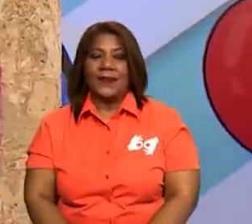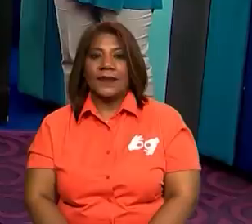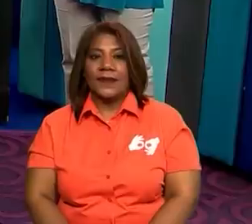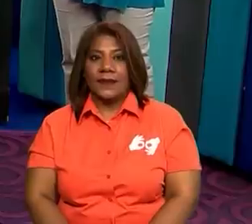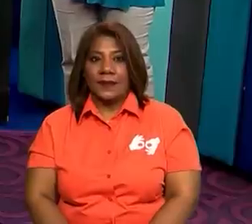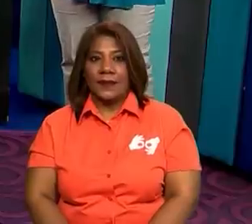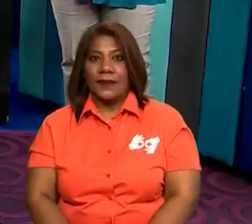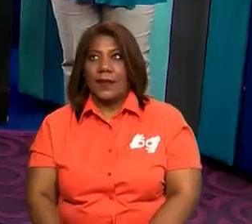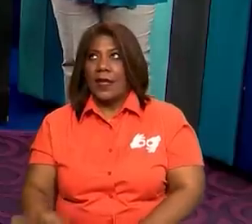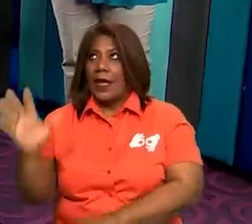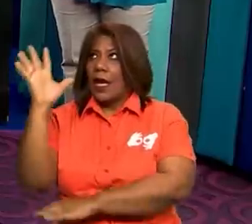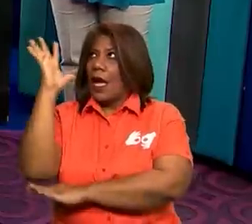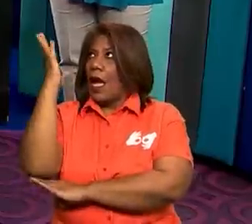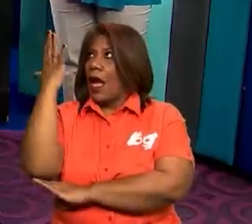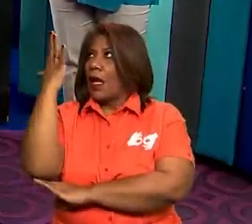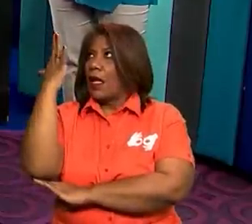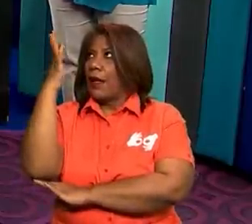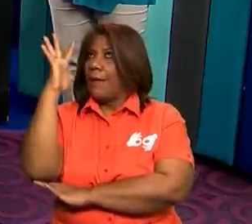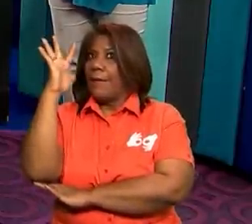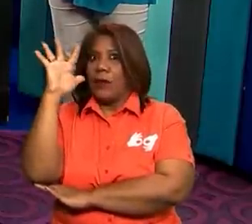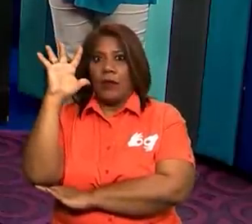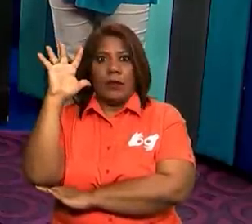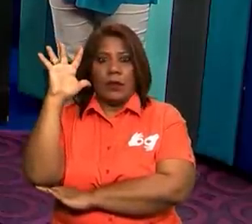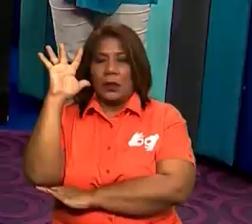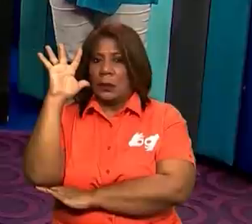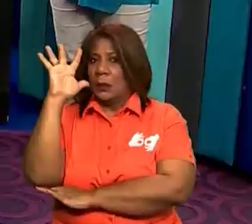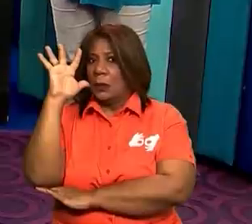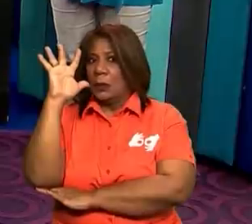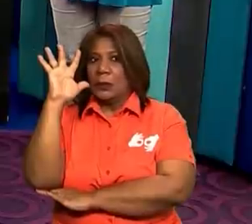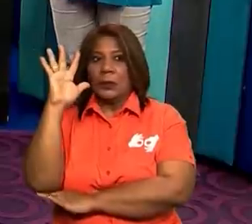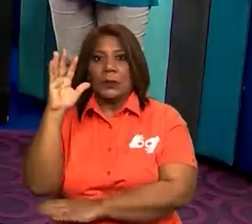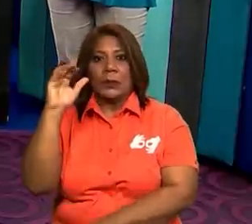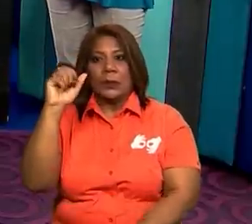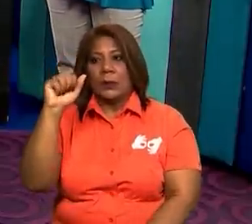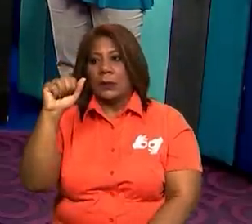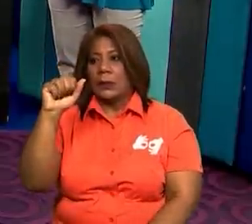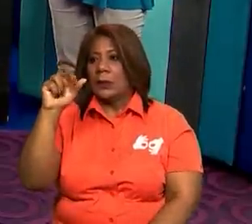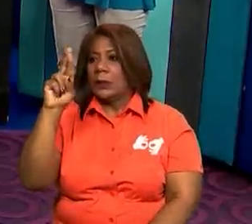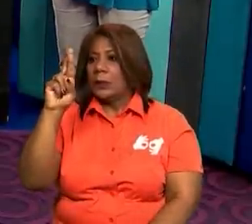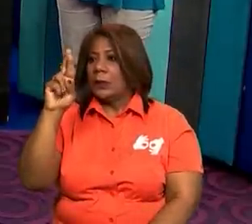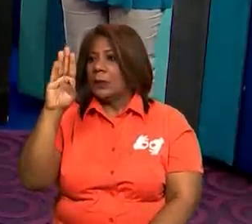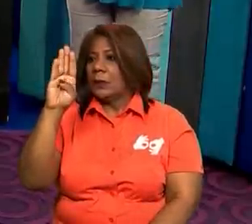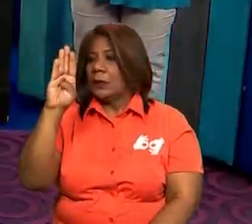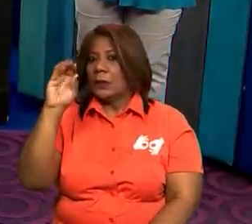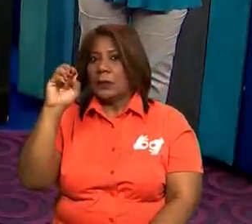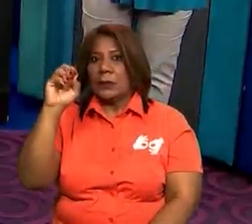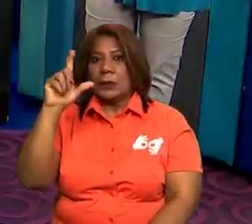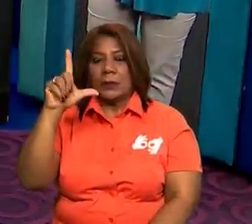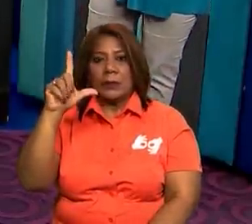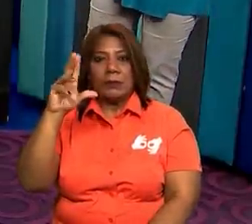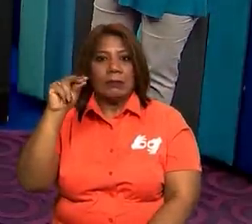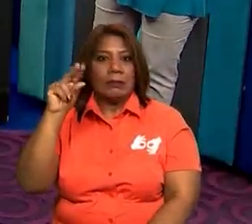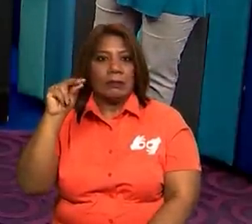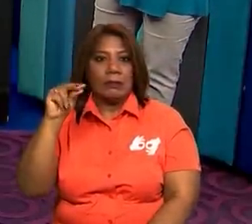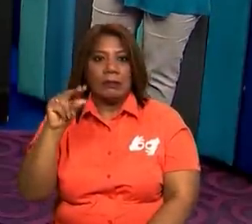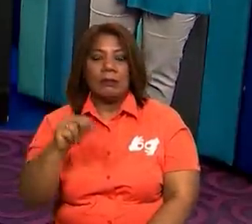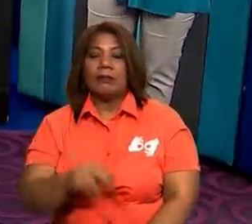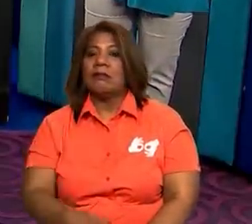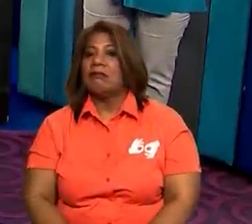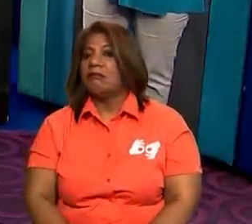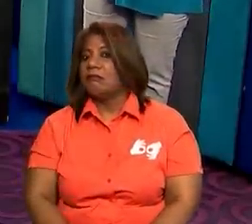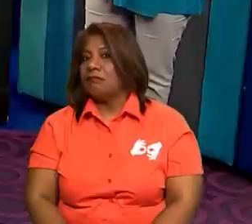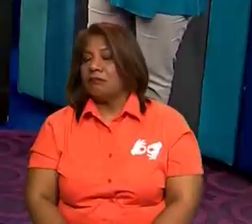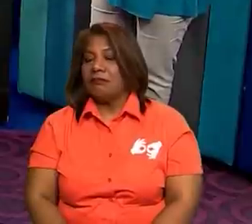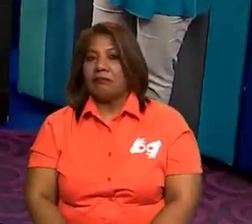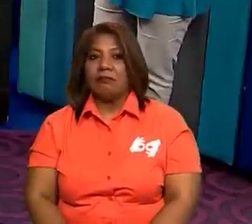Árbol. ¿Árbol lleva N? No, no lleva N. Muy bien, entonces no hay que